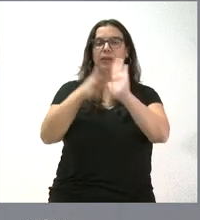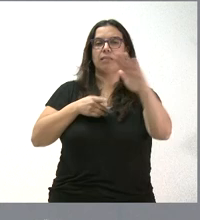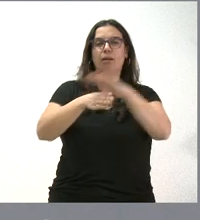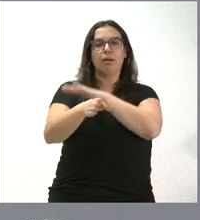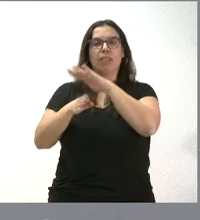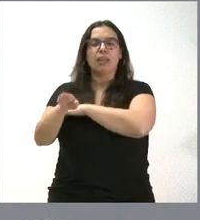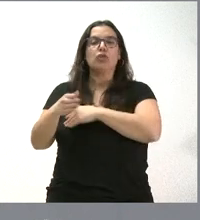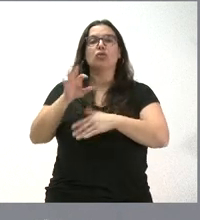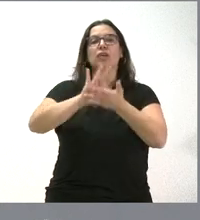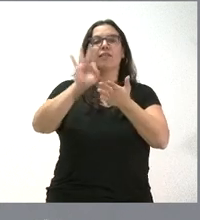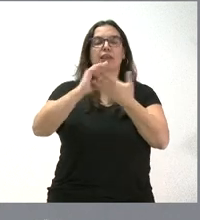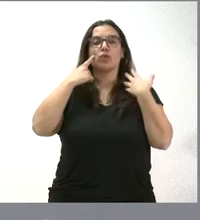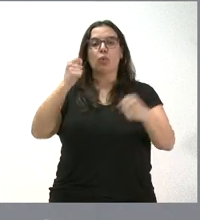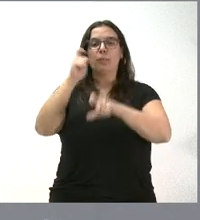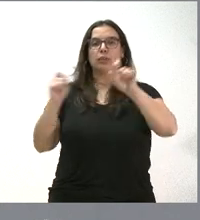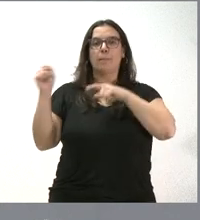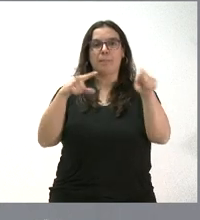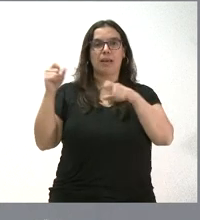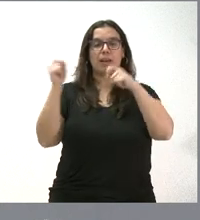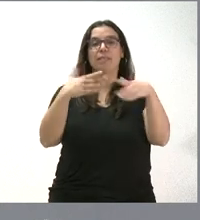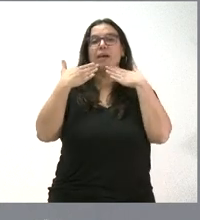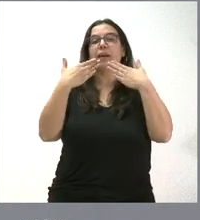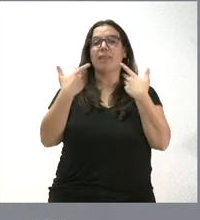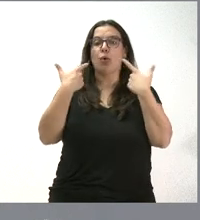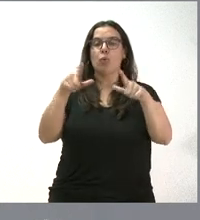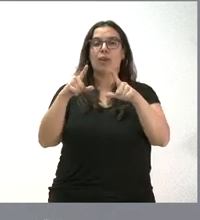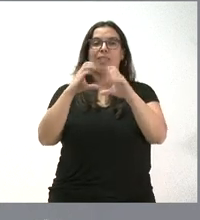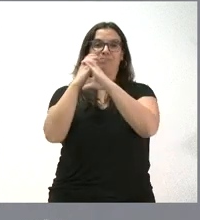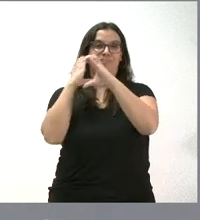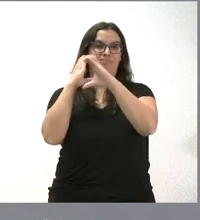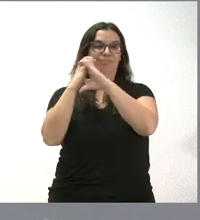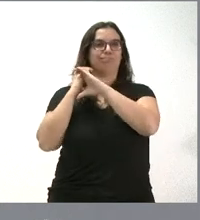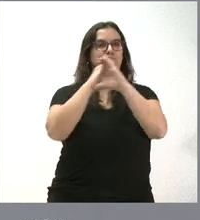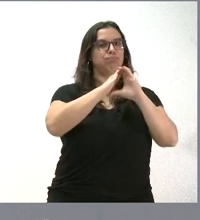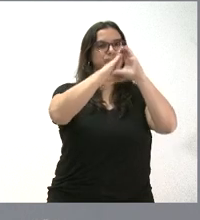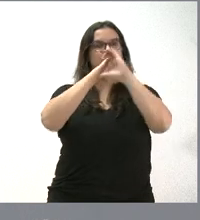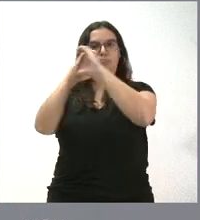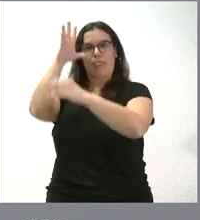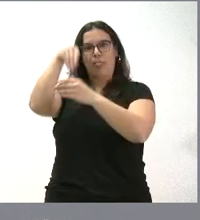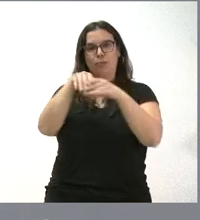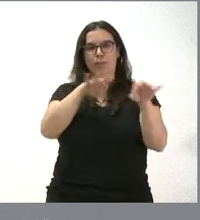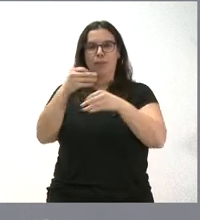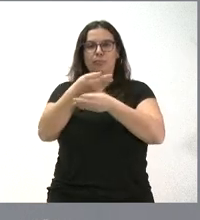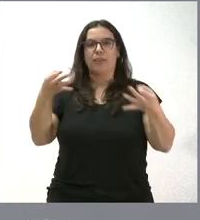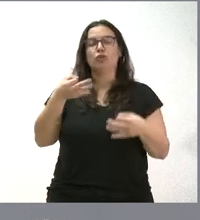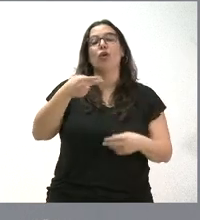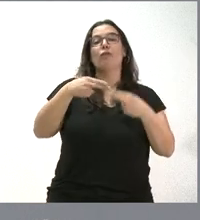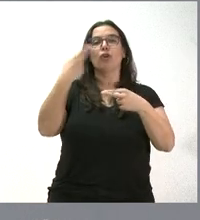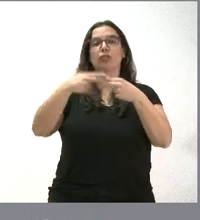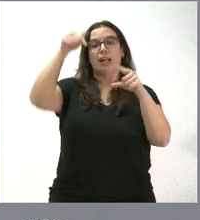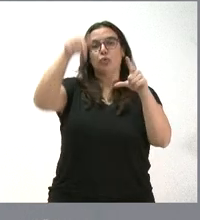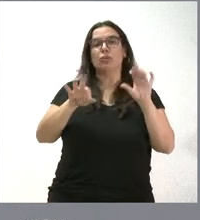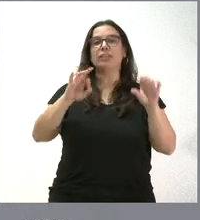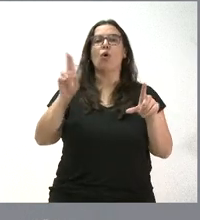salud de la población migrante a través de una unidad móvil equipada y acondicionada en la frontera sur de Honduras.